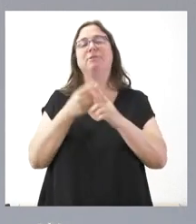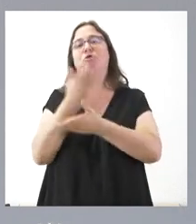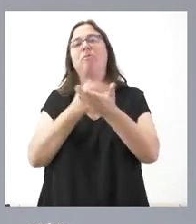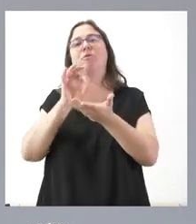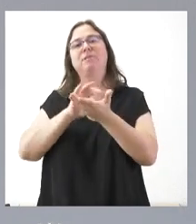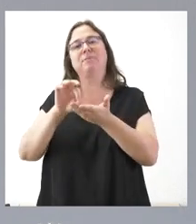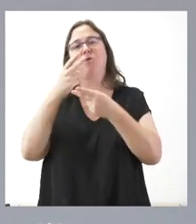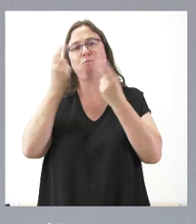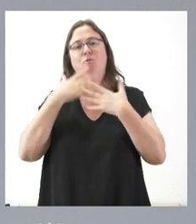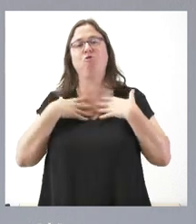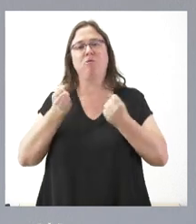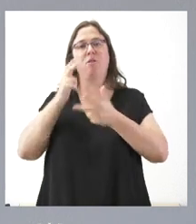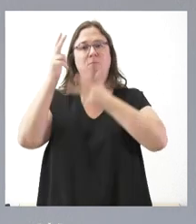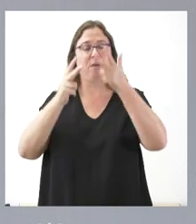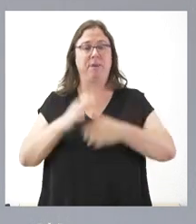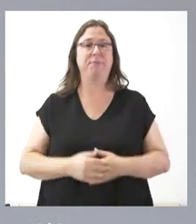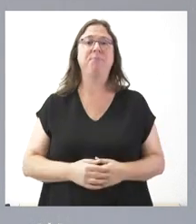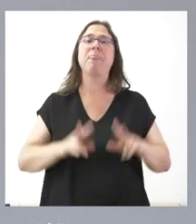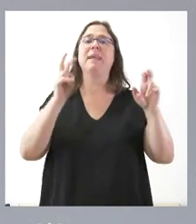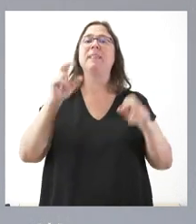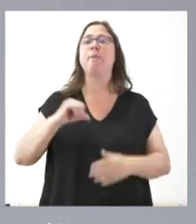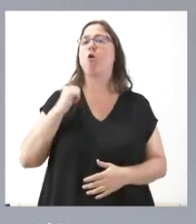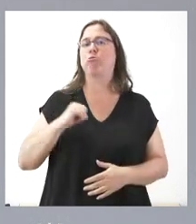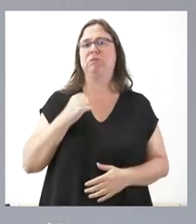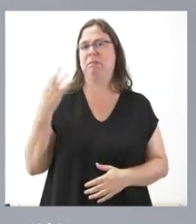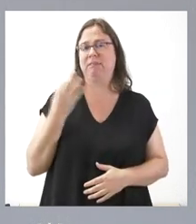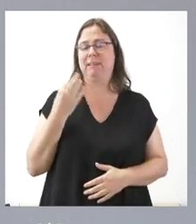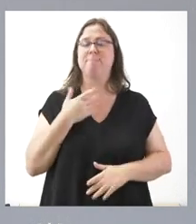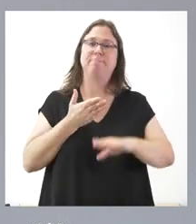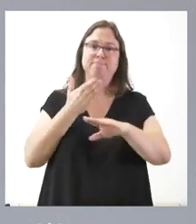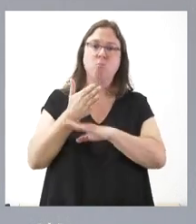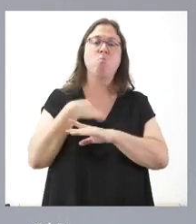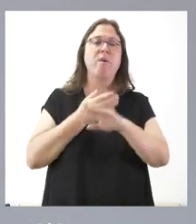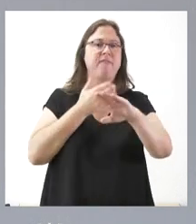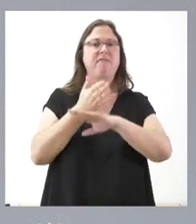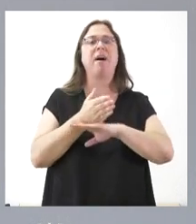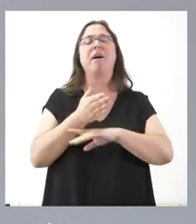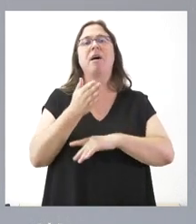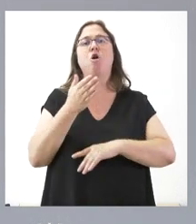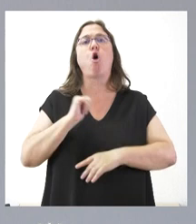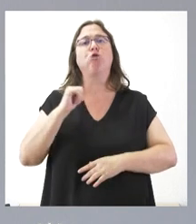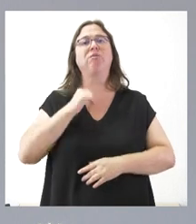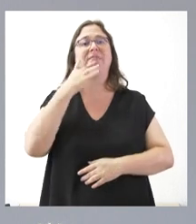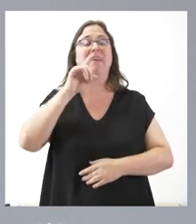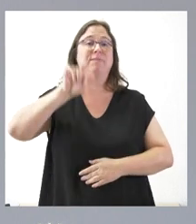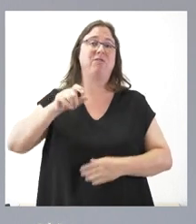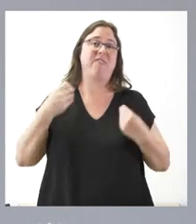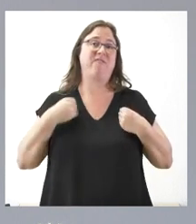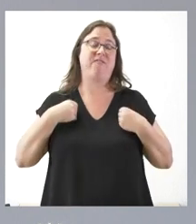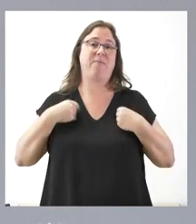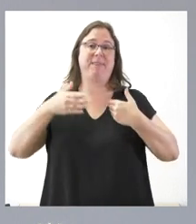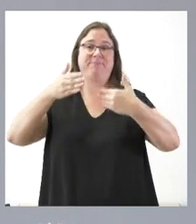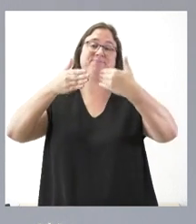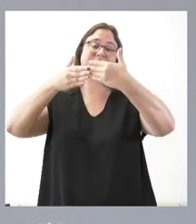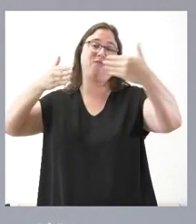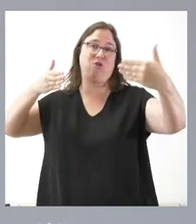atención hospitalaria, básicamente, es la posibilidad de acceder a esta prestación hospitalaria por parte de las personas limítrofes con el País